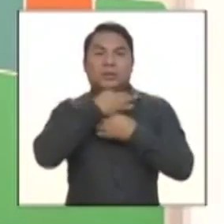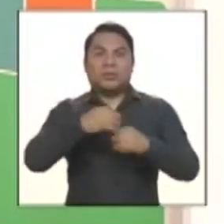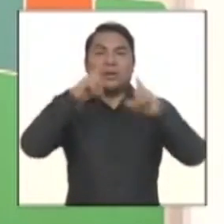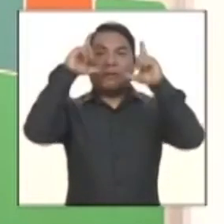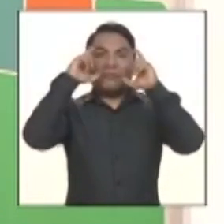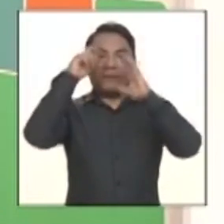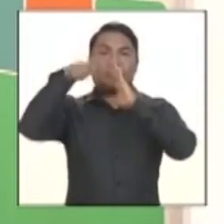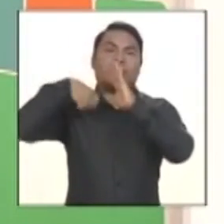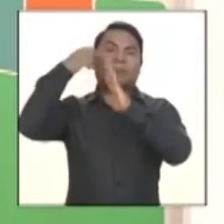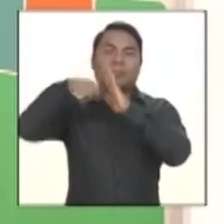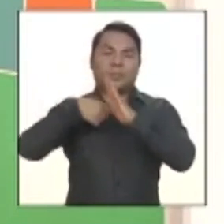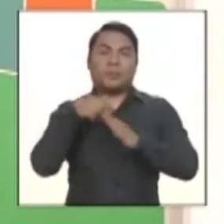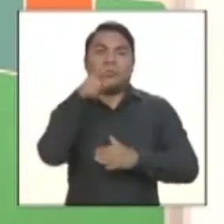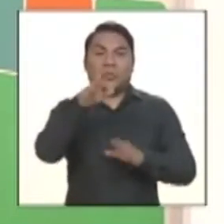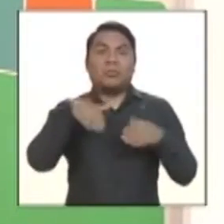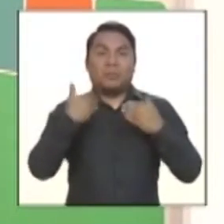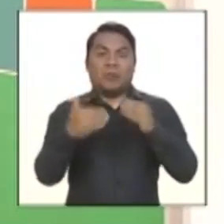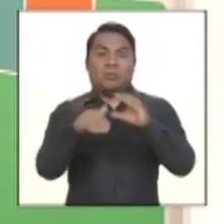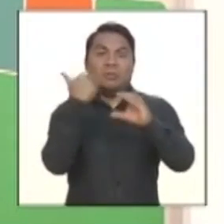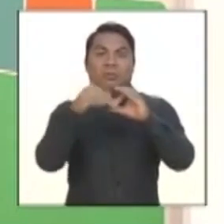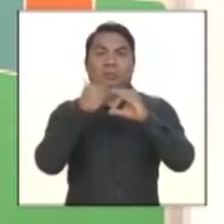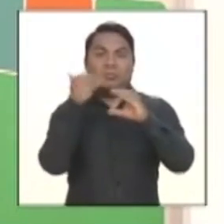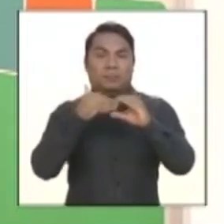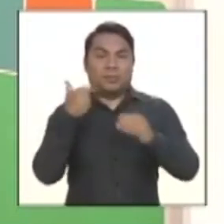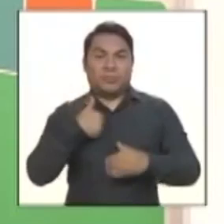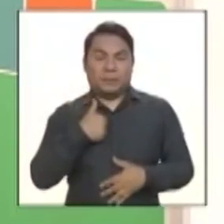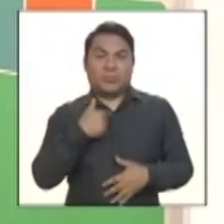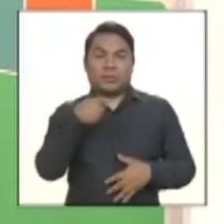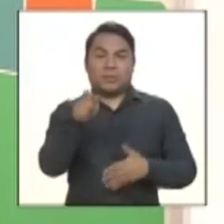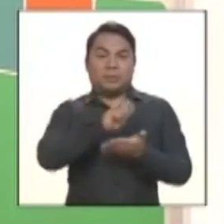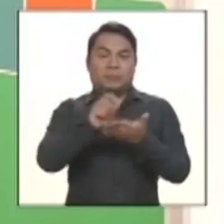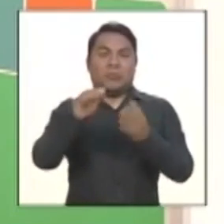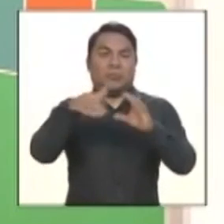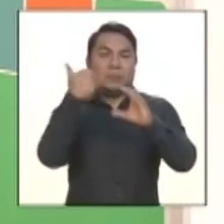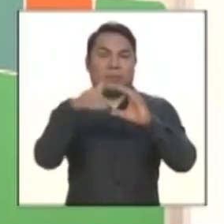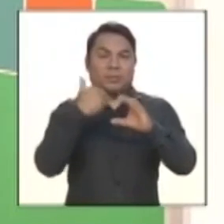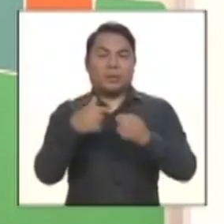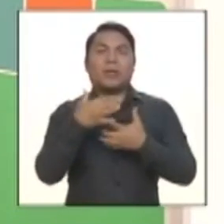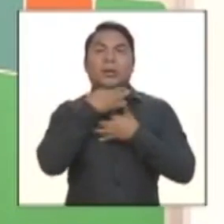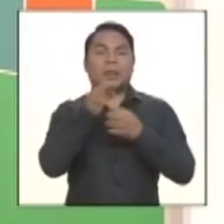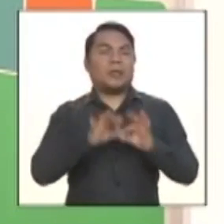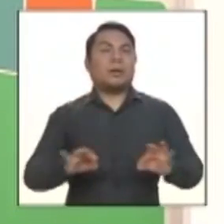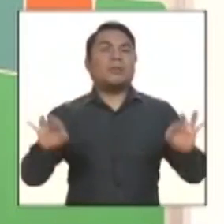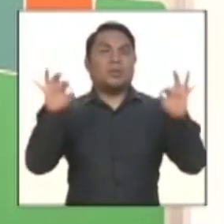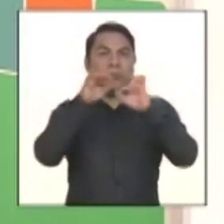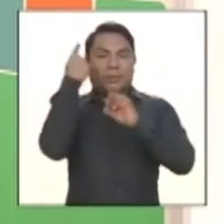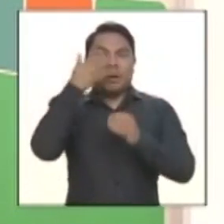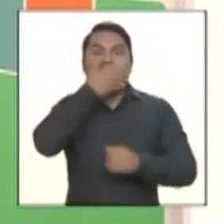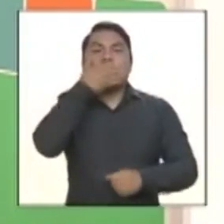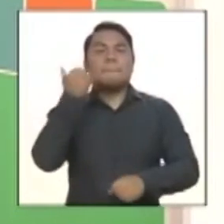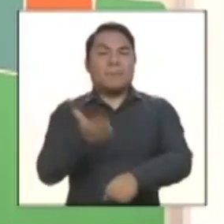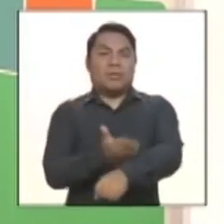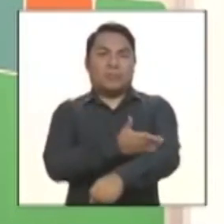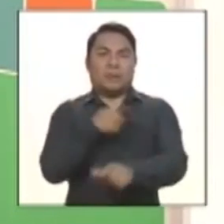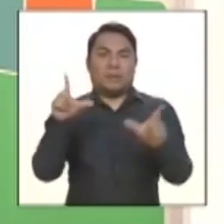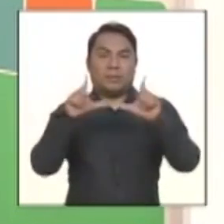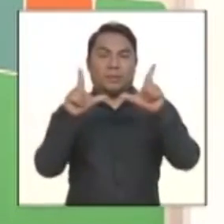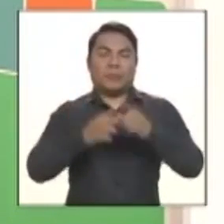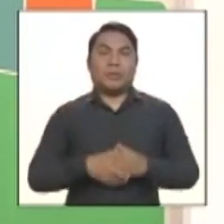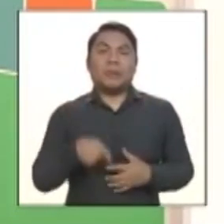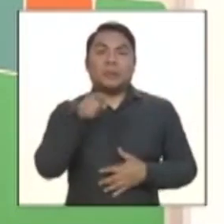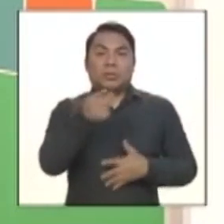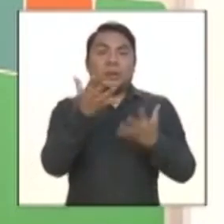fotos, videos. Ustedes pueden escribirnos, déjenos sus comentarios, que son muy importantes para mejorar cada vez en el programa.